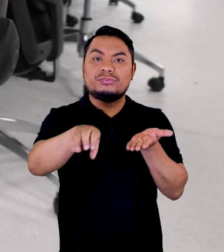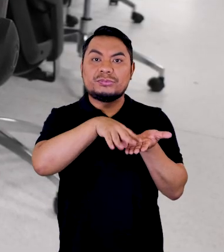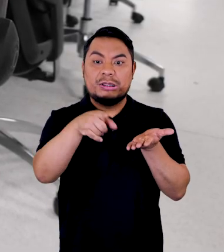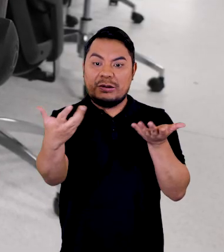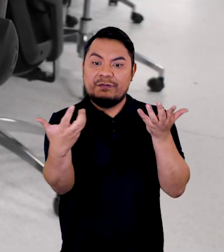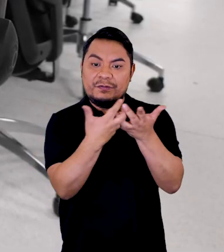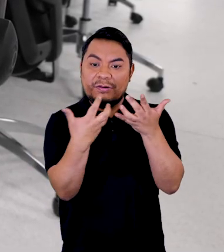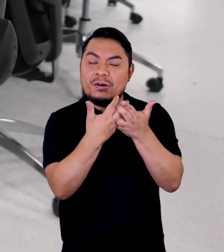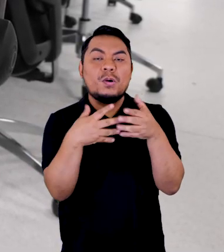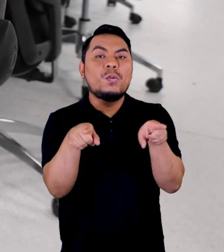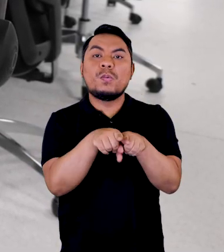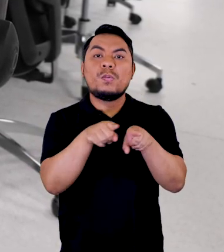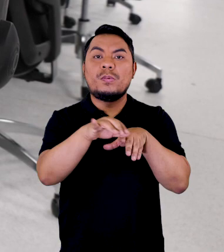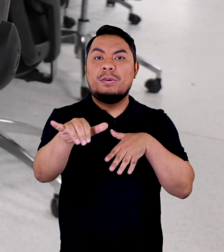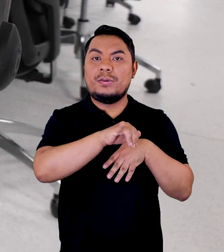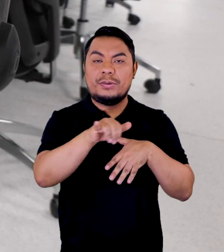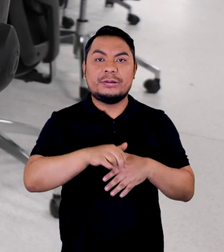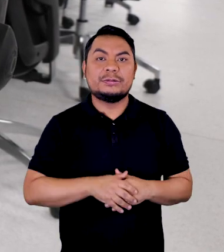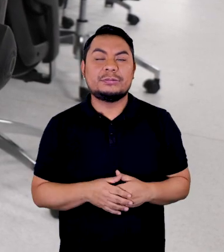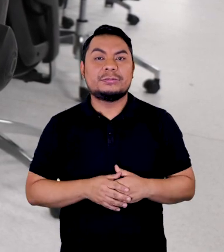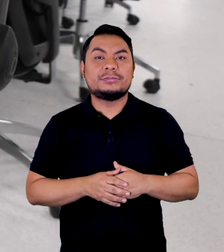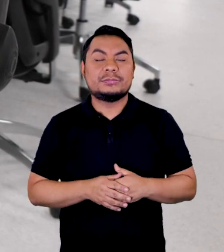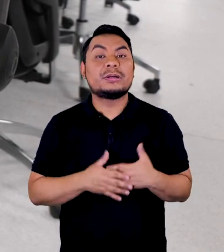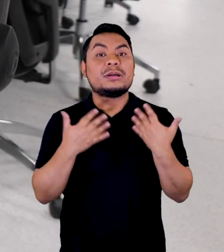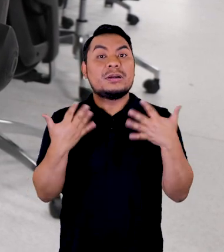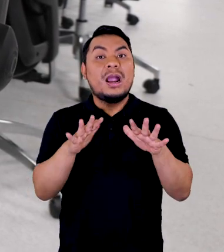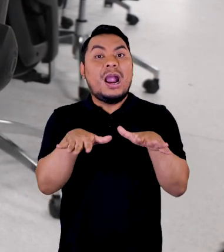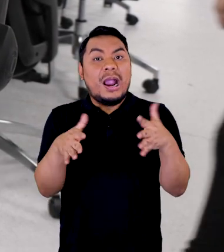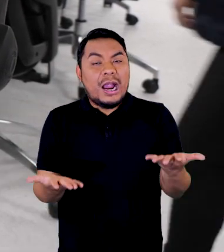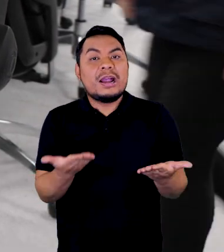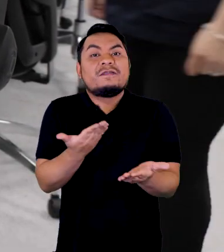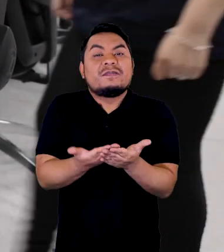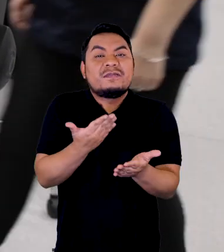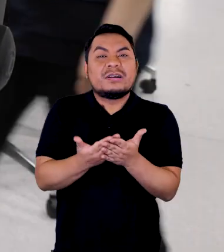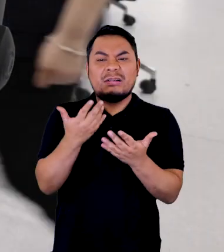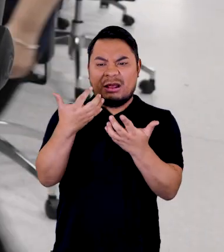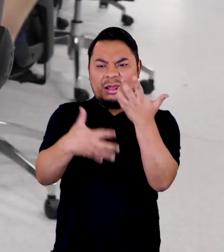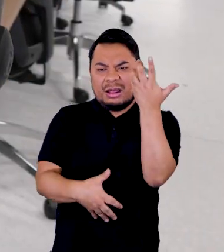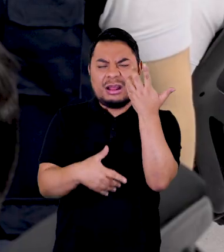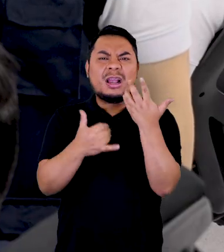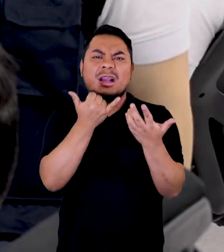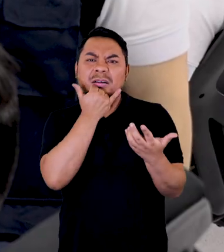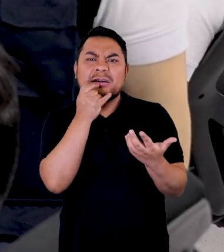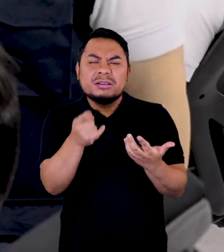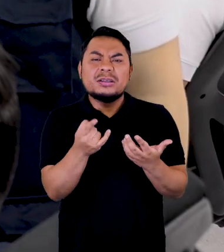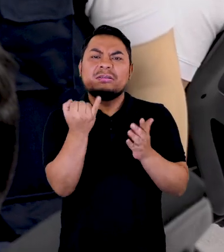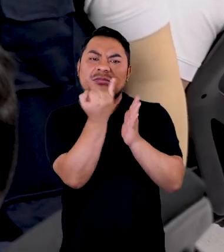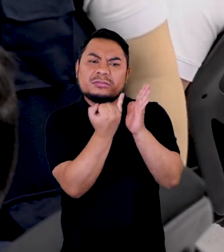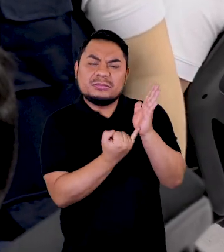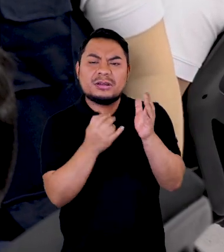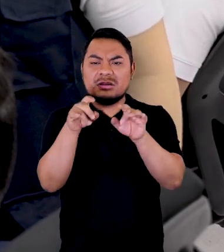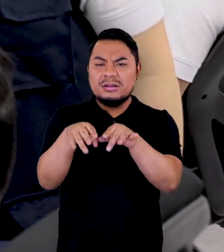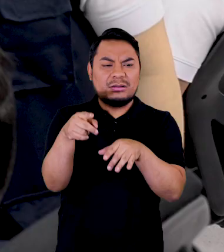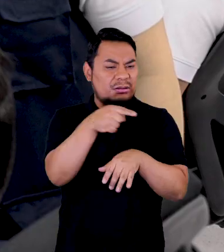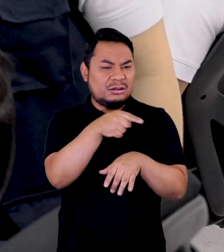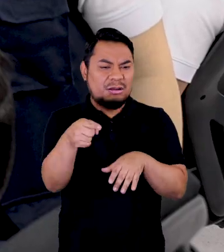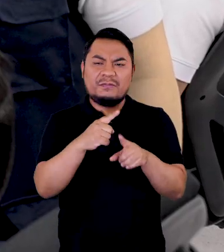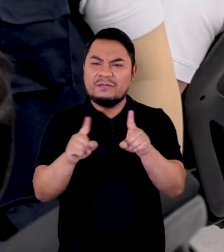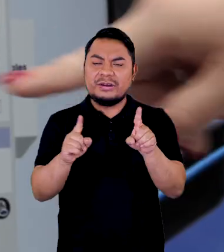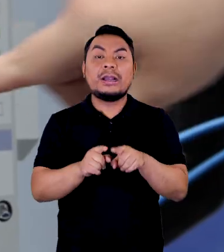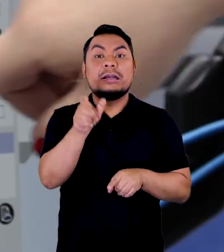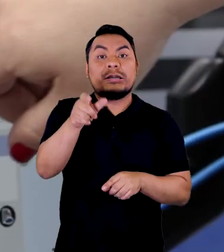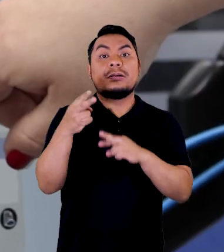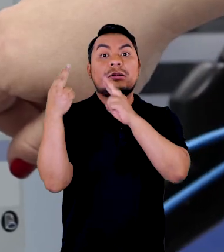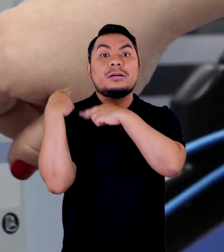información de la imagen escaneada del acta electoral. Si hay evidencia de inconsistencias entre la imagen y lo digitado, el